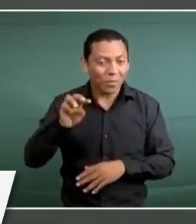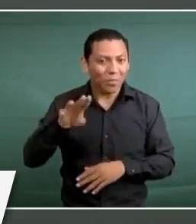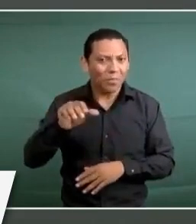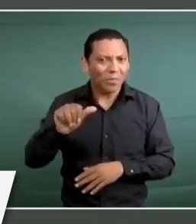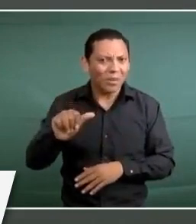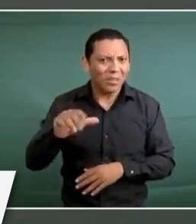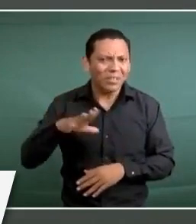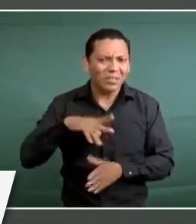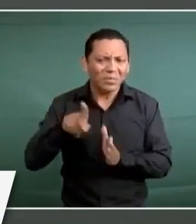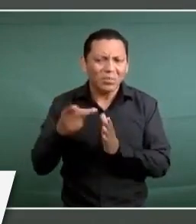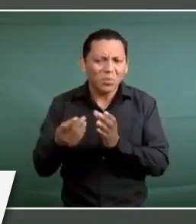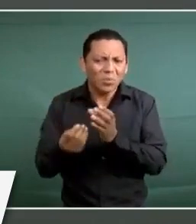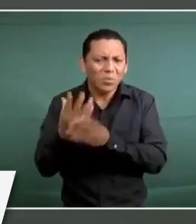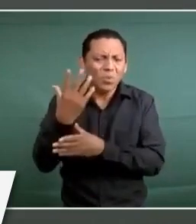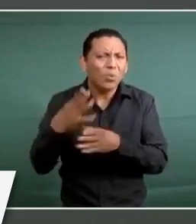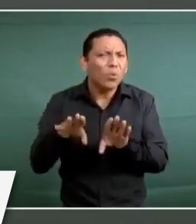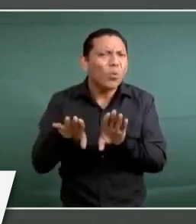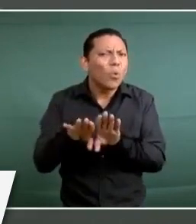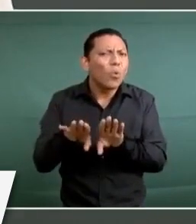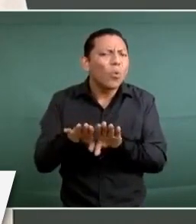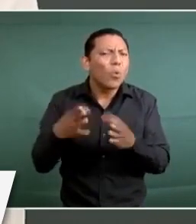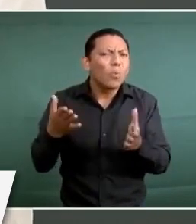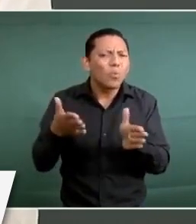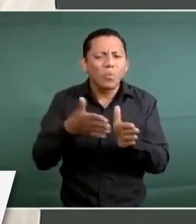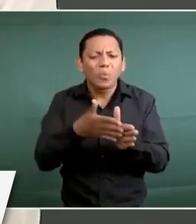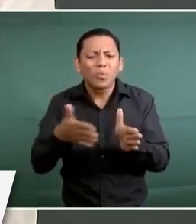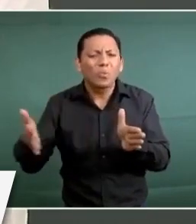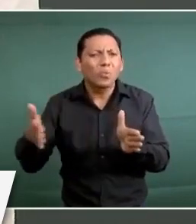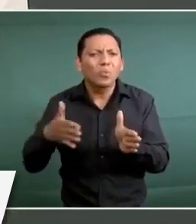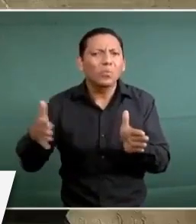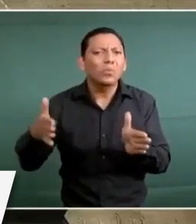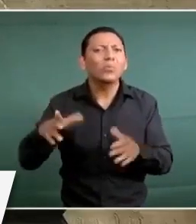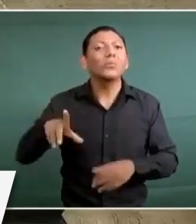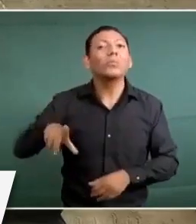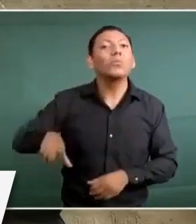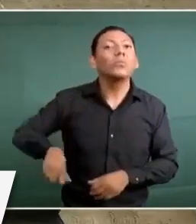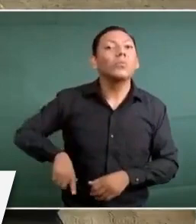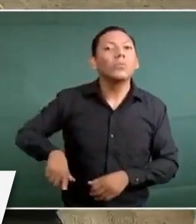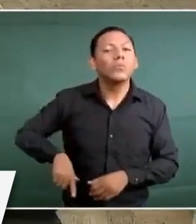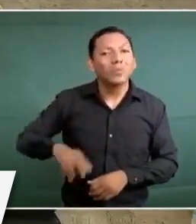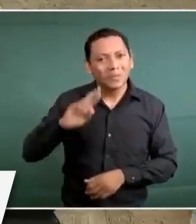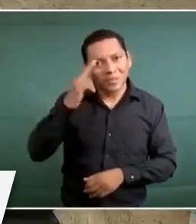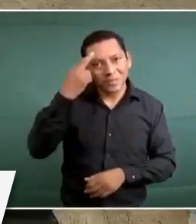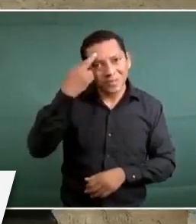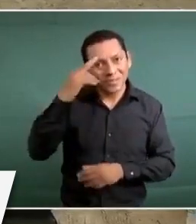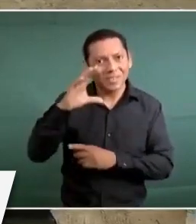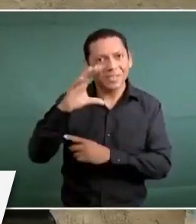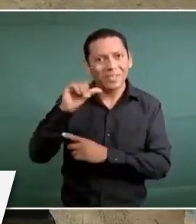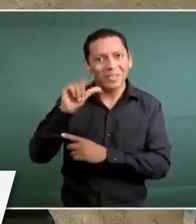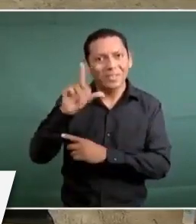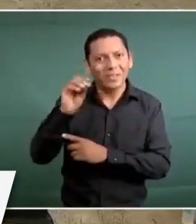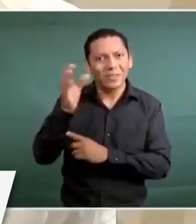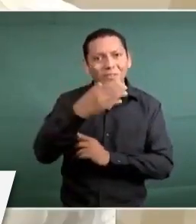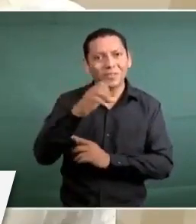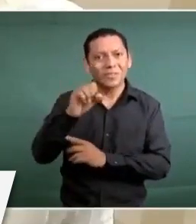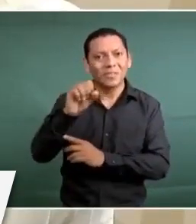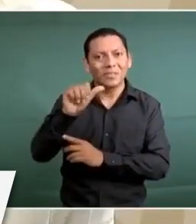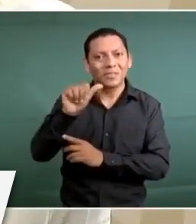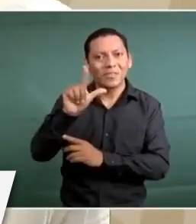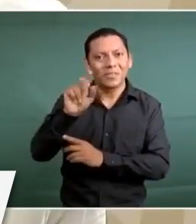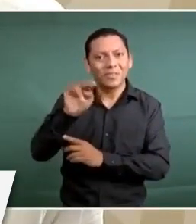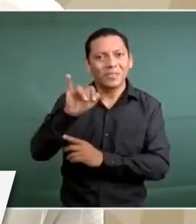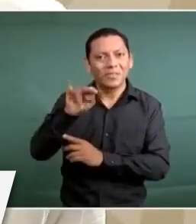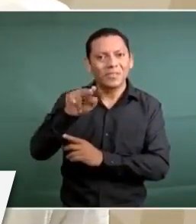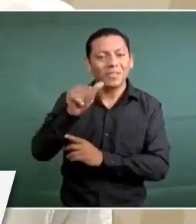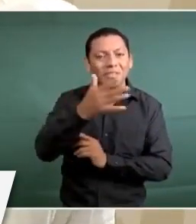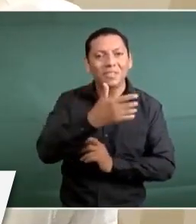durante el gobierno de Carlos Salinas de Gortat y ahora están